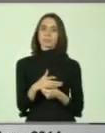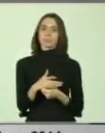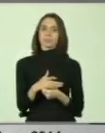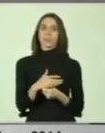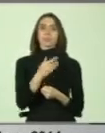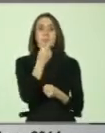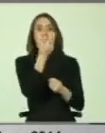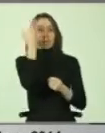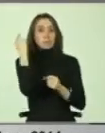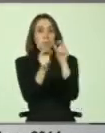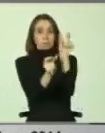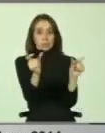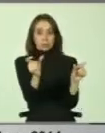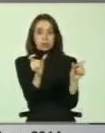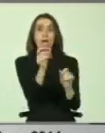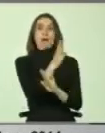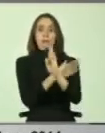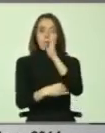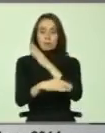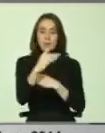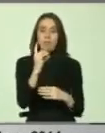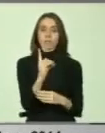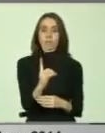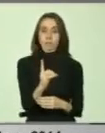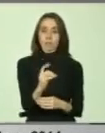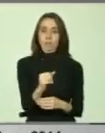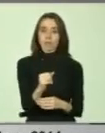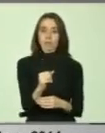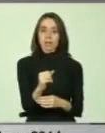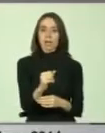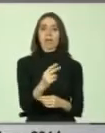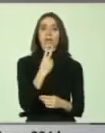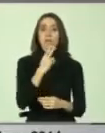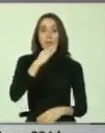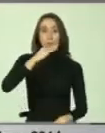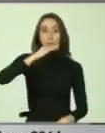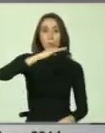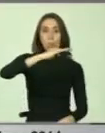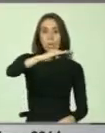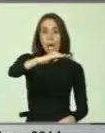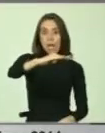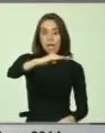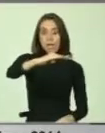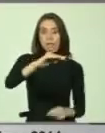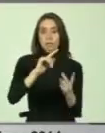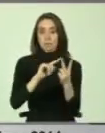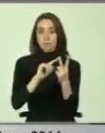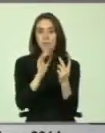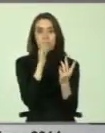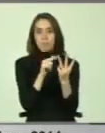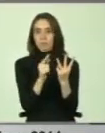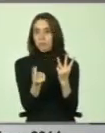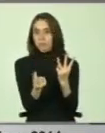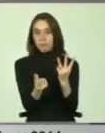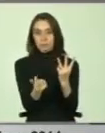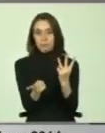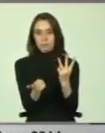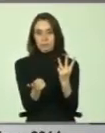Eran personas discapacitadas, rurales, de escasos recursos,